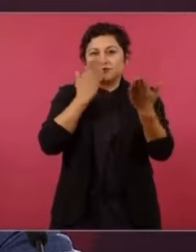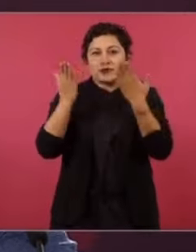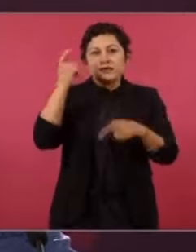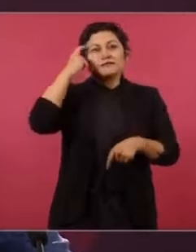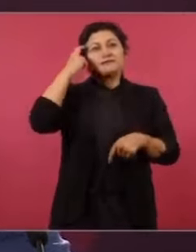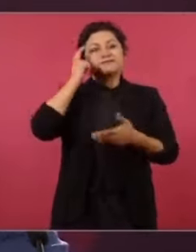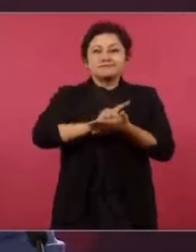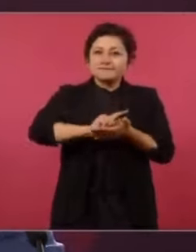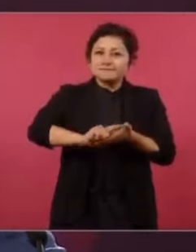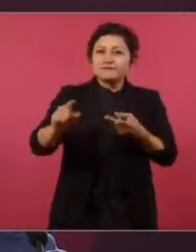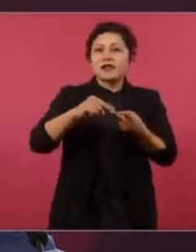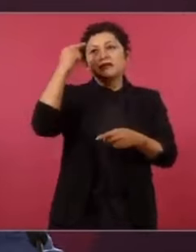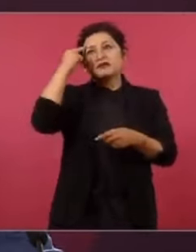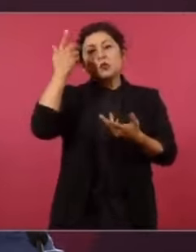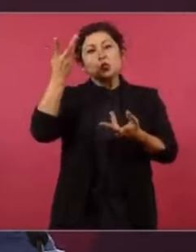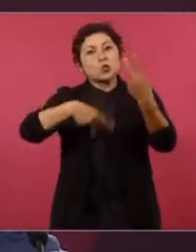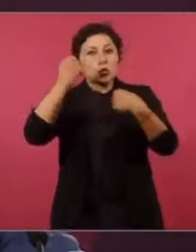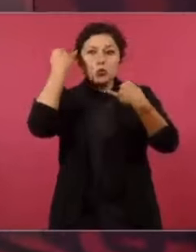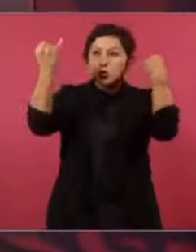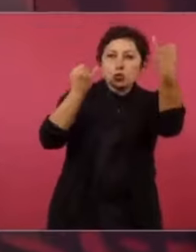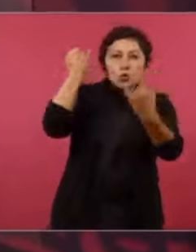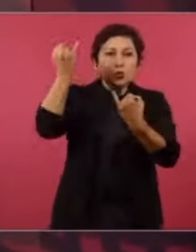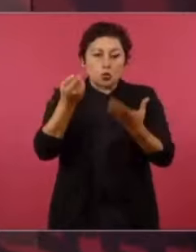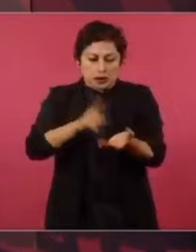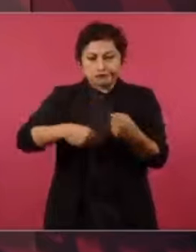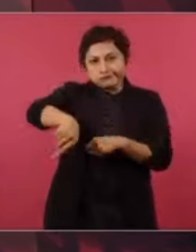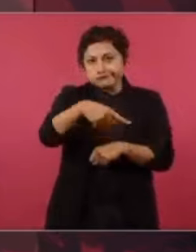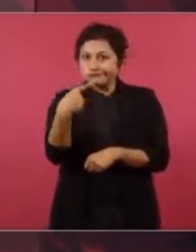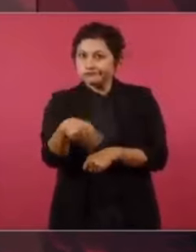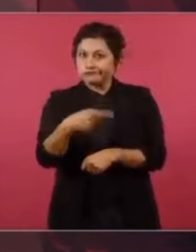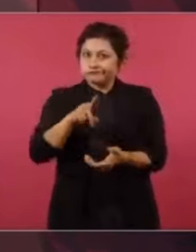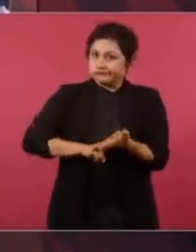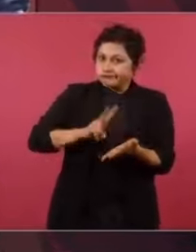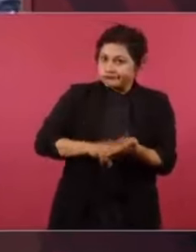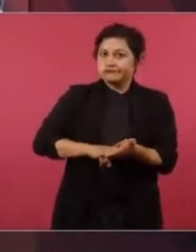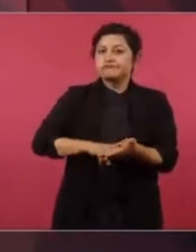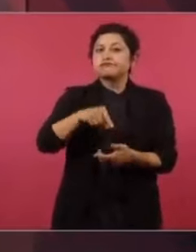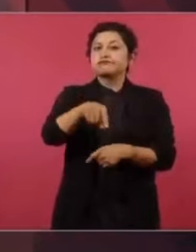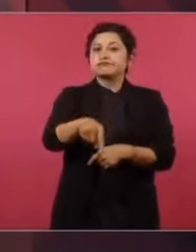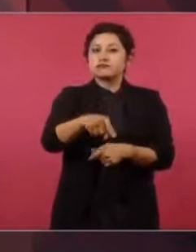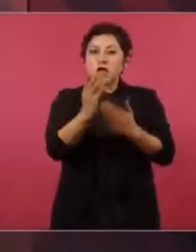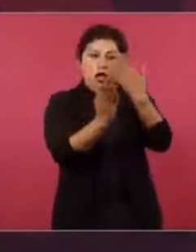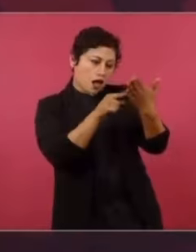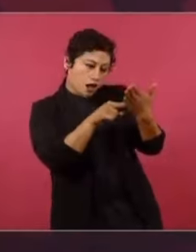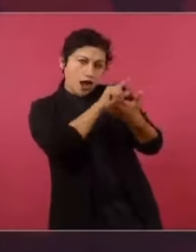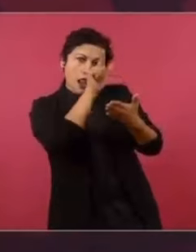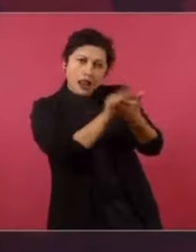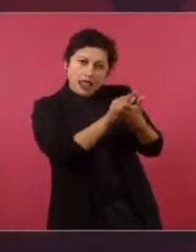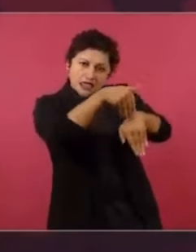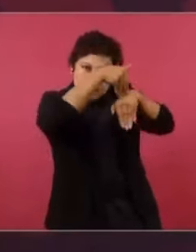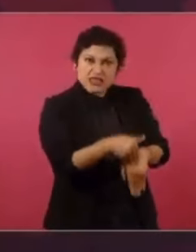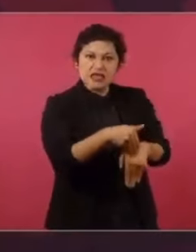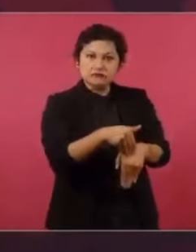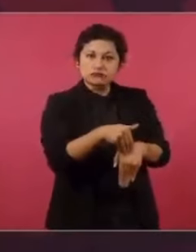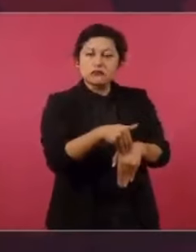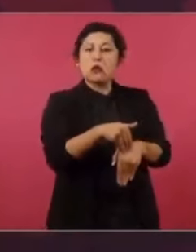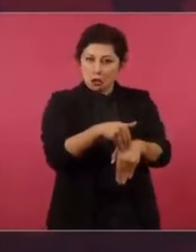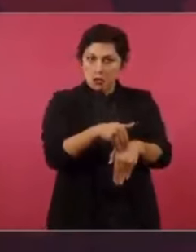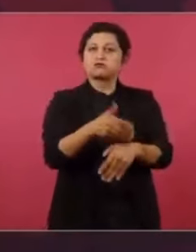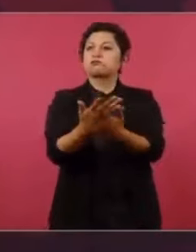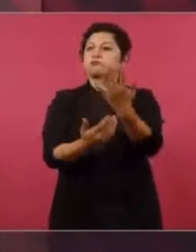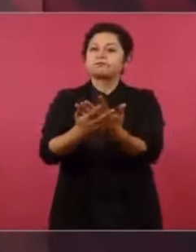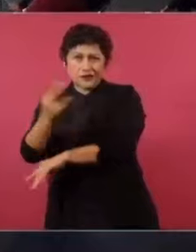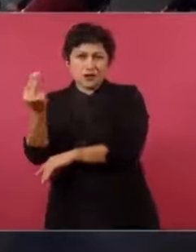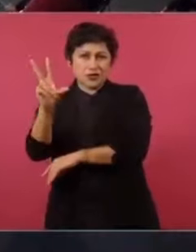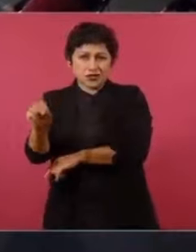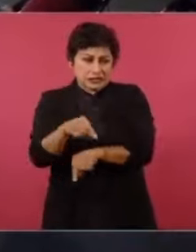de ideales, de llevar a la práctica la máxima de que al margen de la ley nada y por encima de la ley nadie.